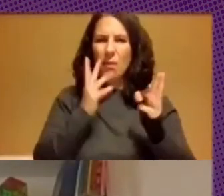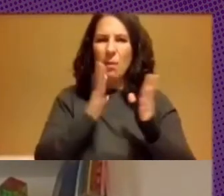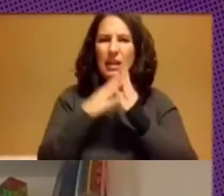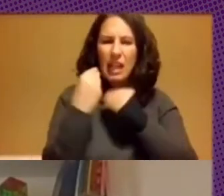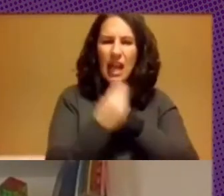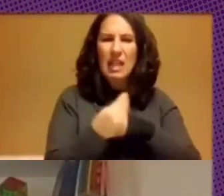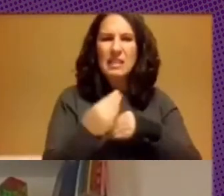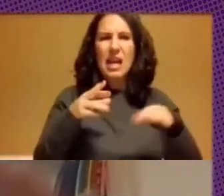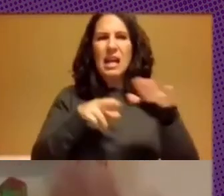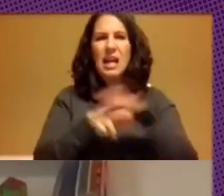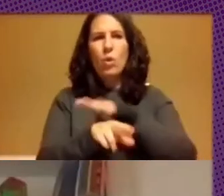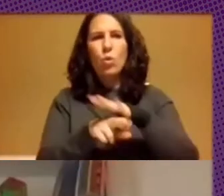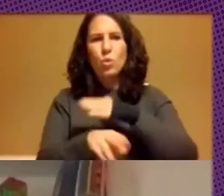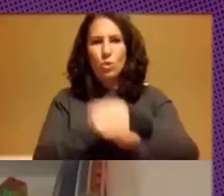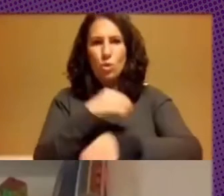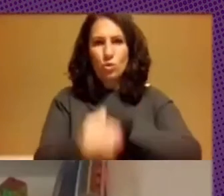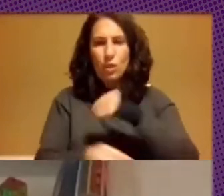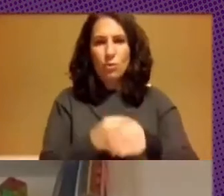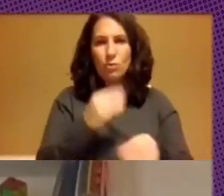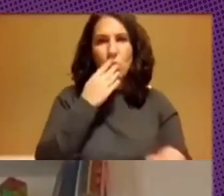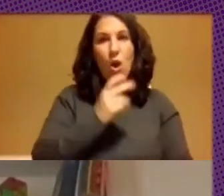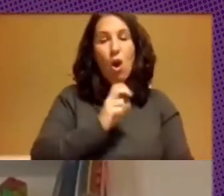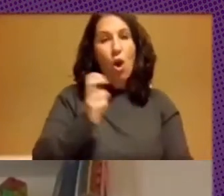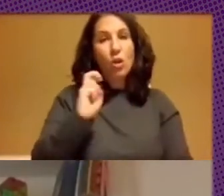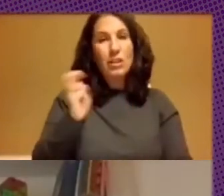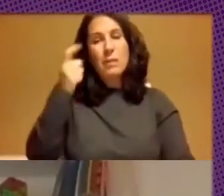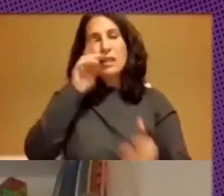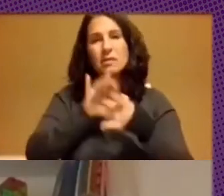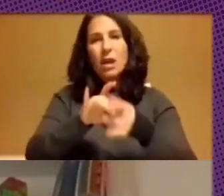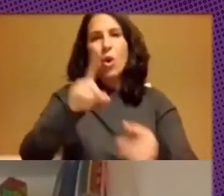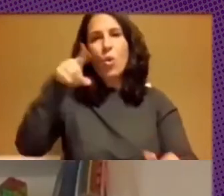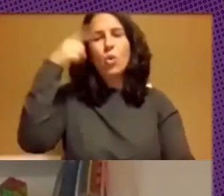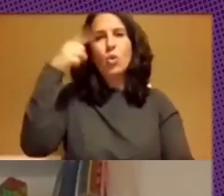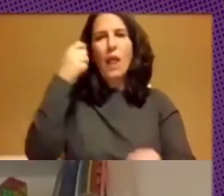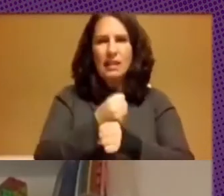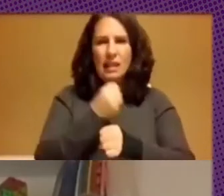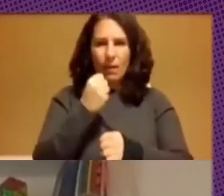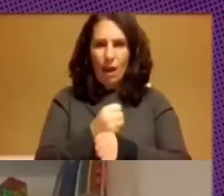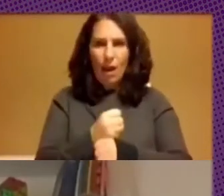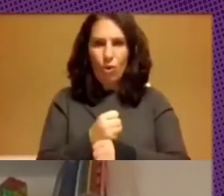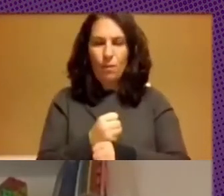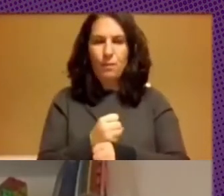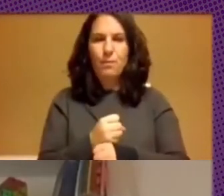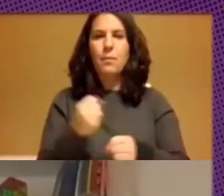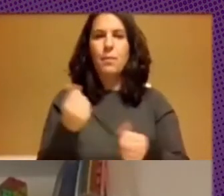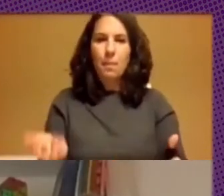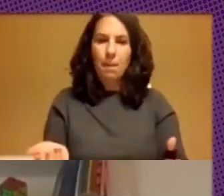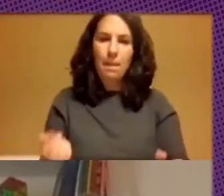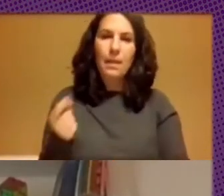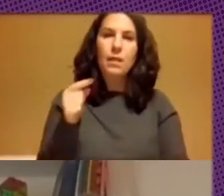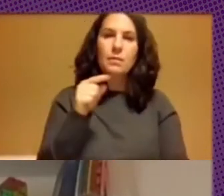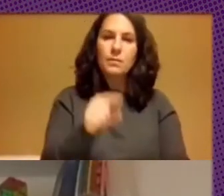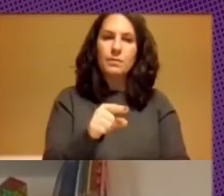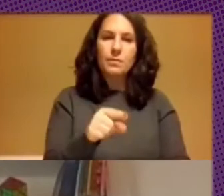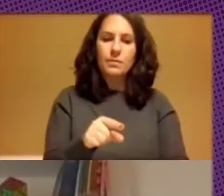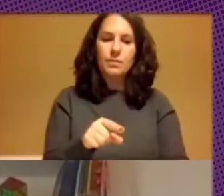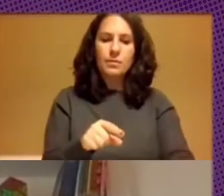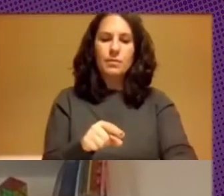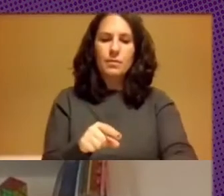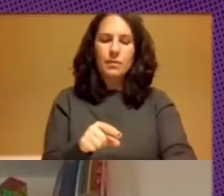materiales y recursos que utilizamos pero otras que tienen que ver con la cultura de trabajo entonces desde ahí hemos tomado desde